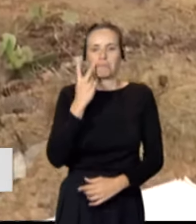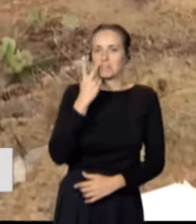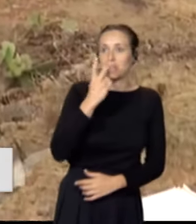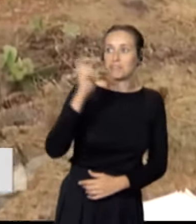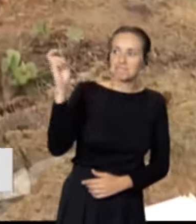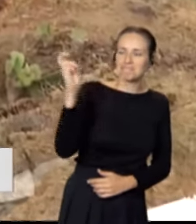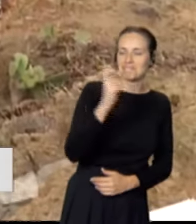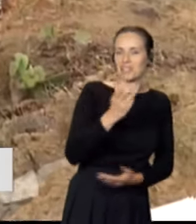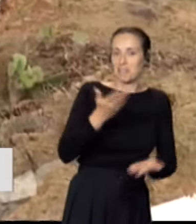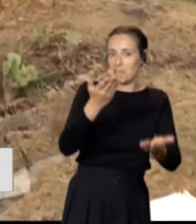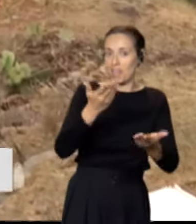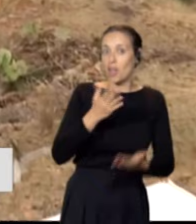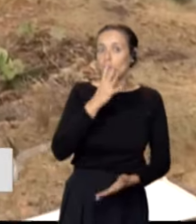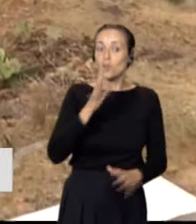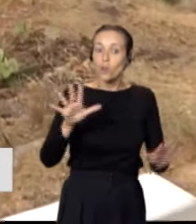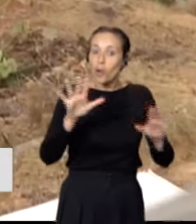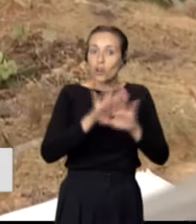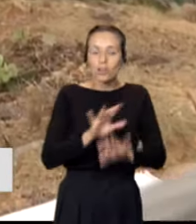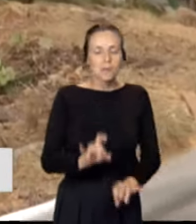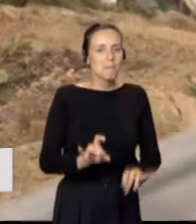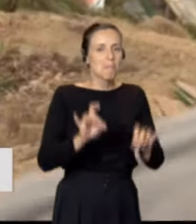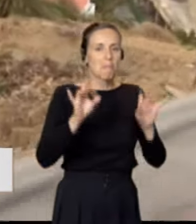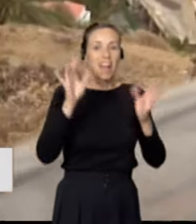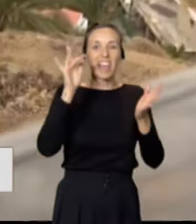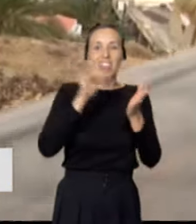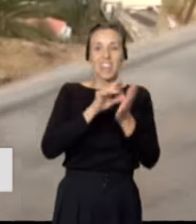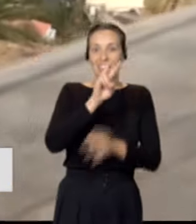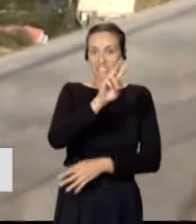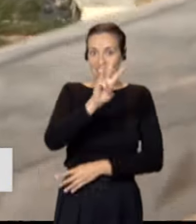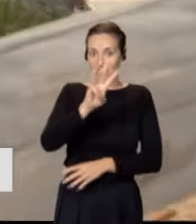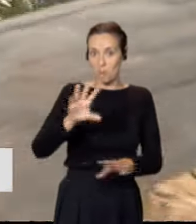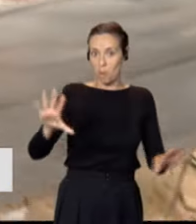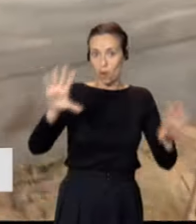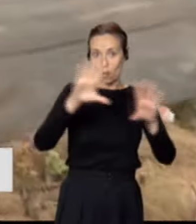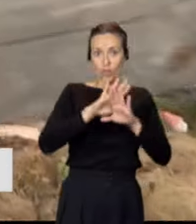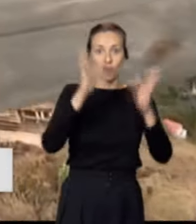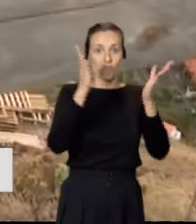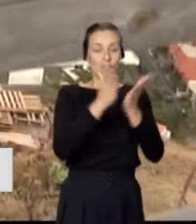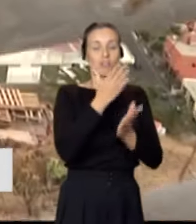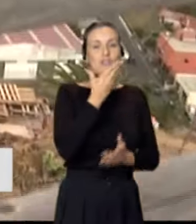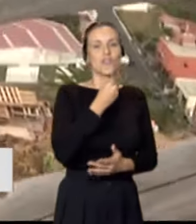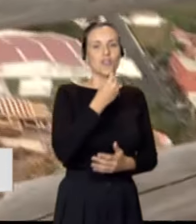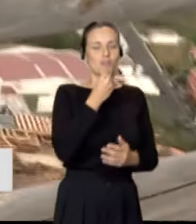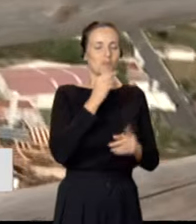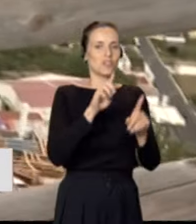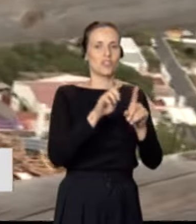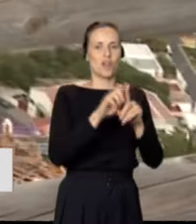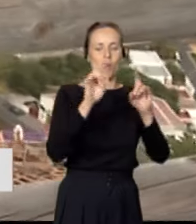a acompañarnos, sobre todo la noche mágica, la noche del 23, donde vaya hermoso se va a iluminar, con